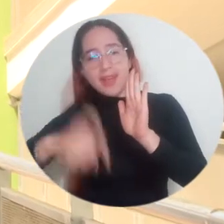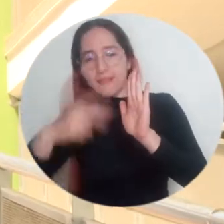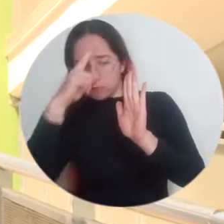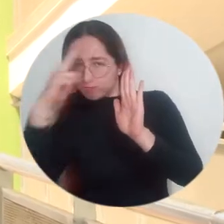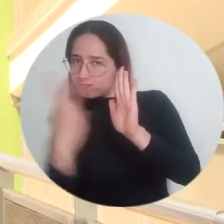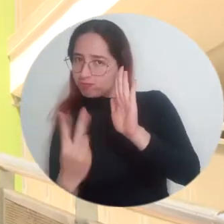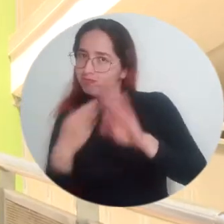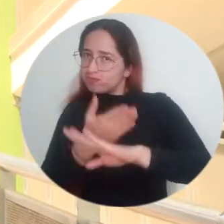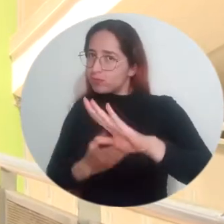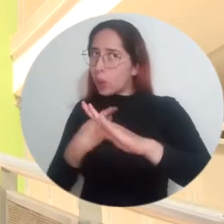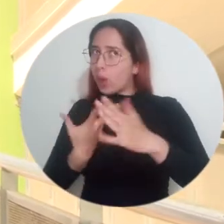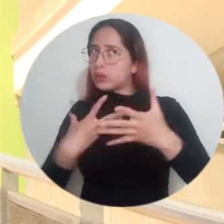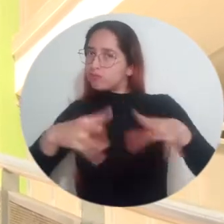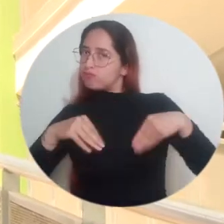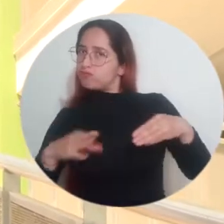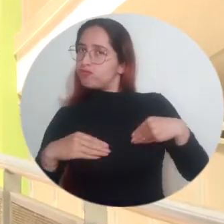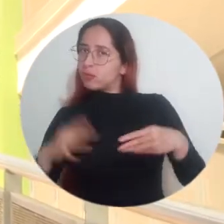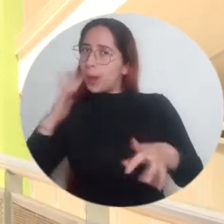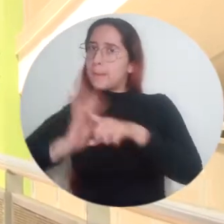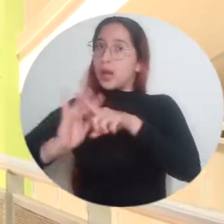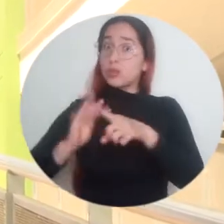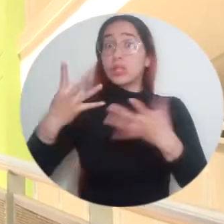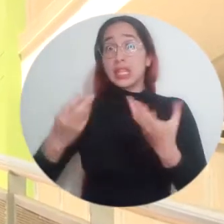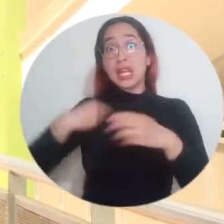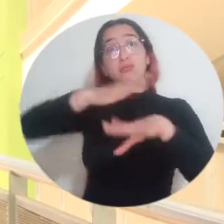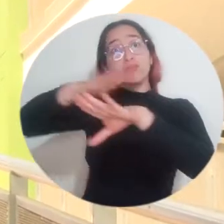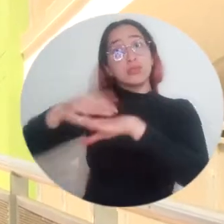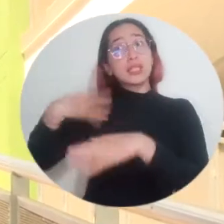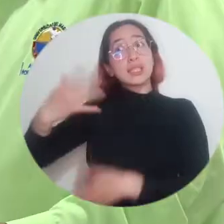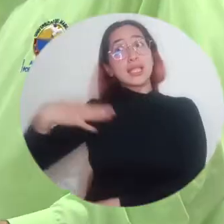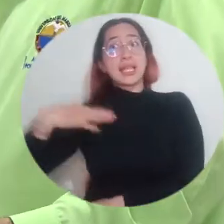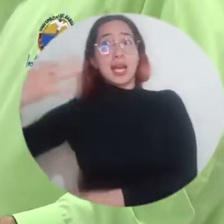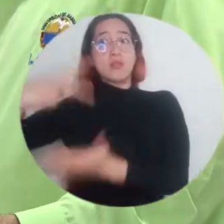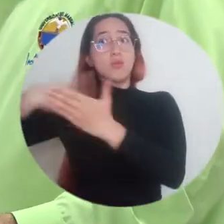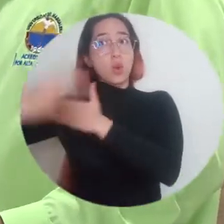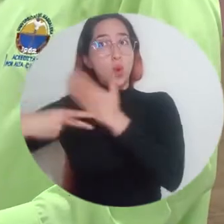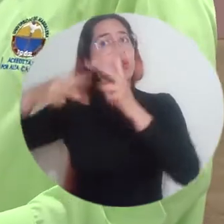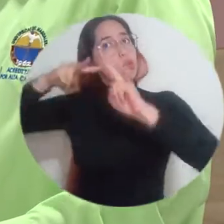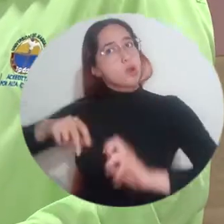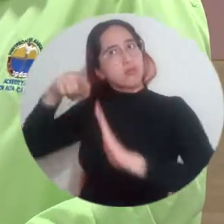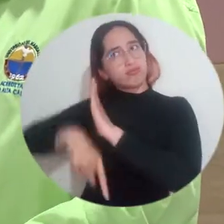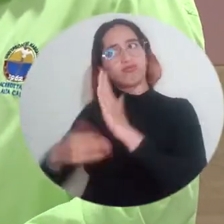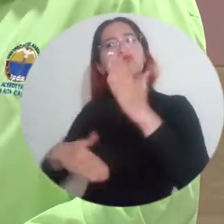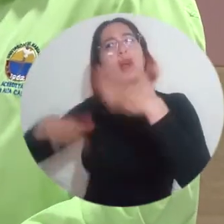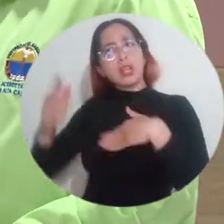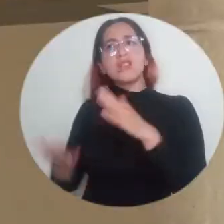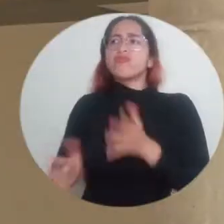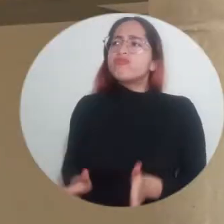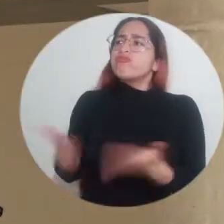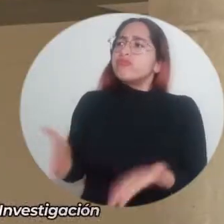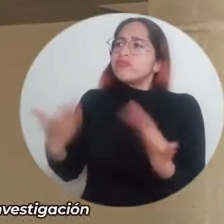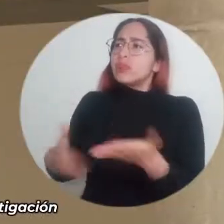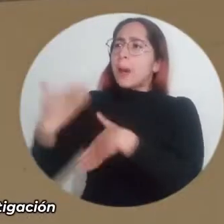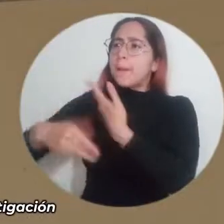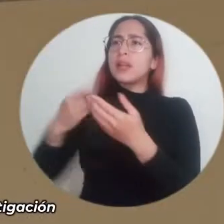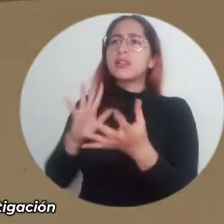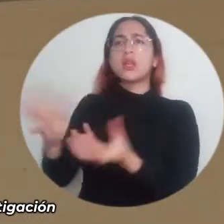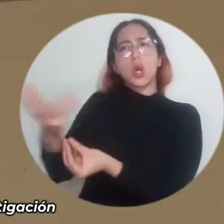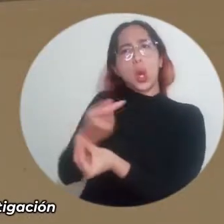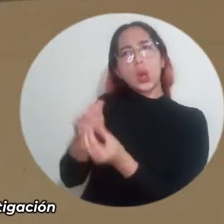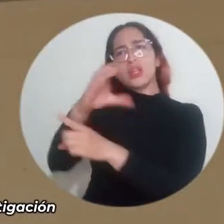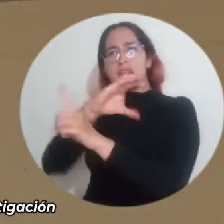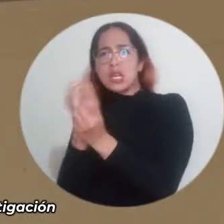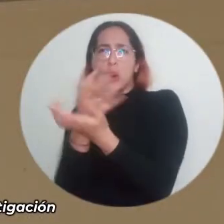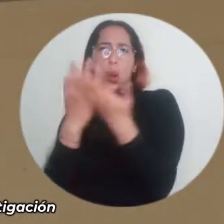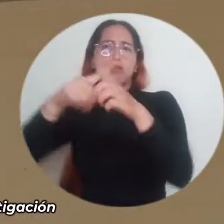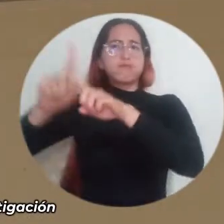que corresponden a las cuatro grandes áreas que tiene la investigación y la creación artística en la universidad. Cada día la universidad se abre